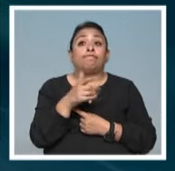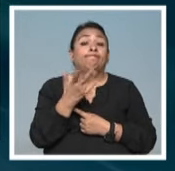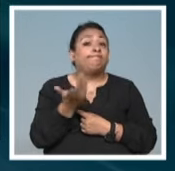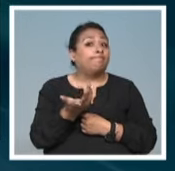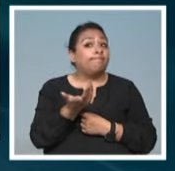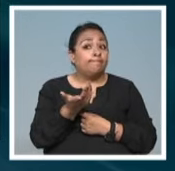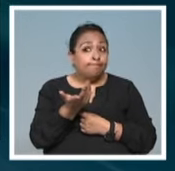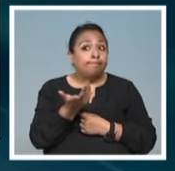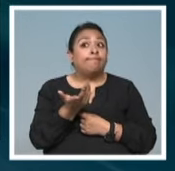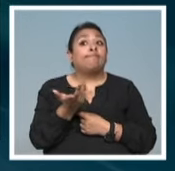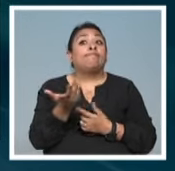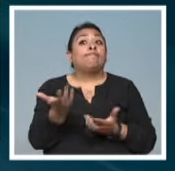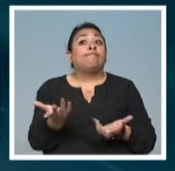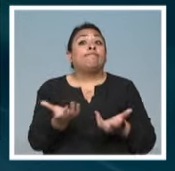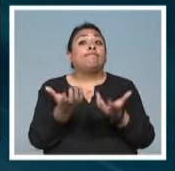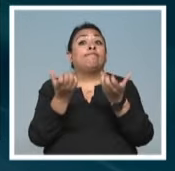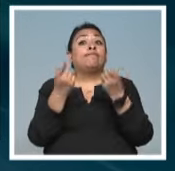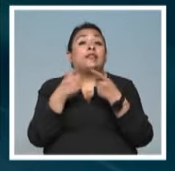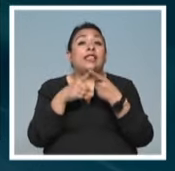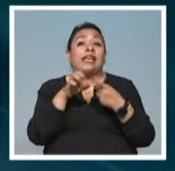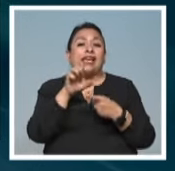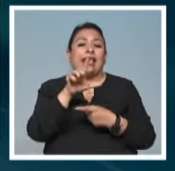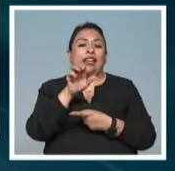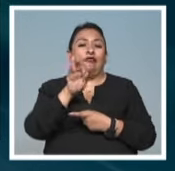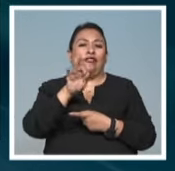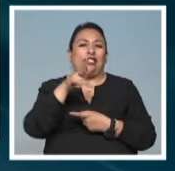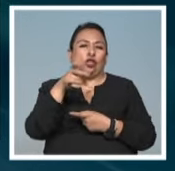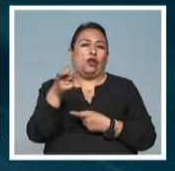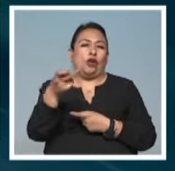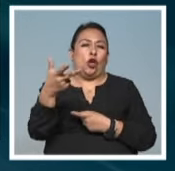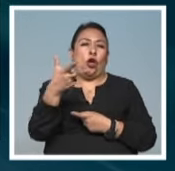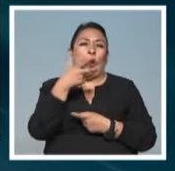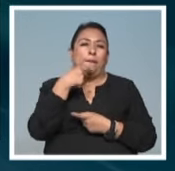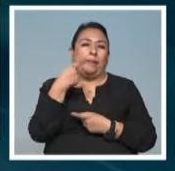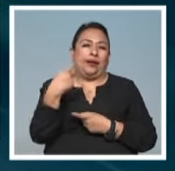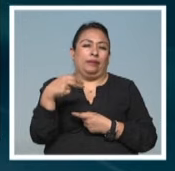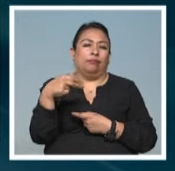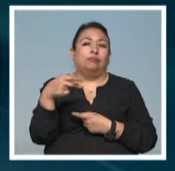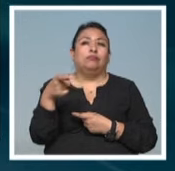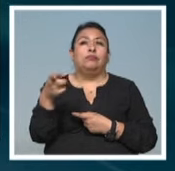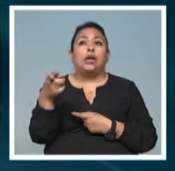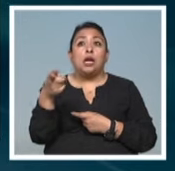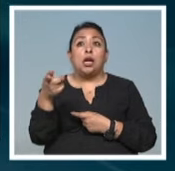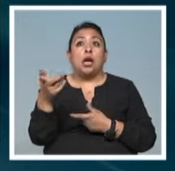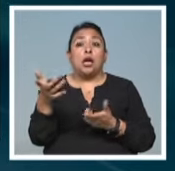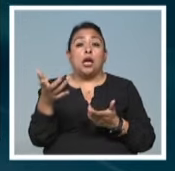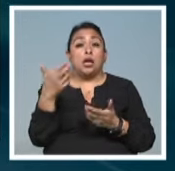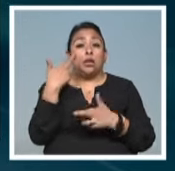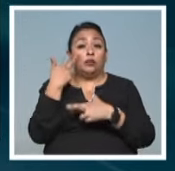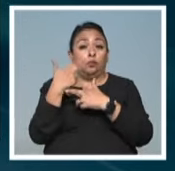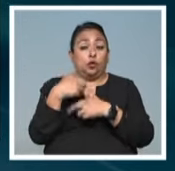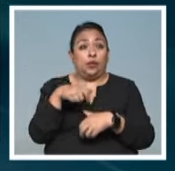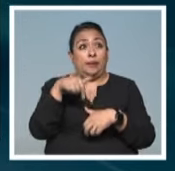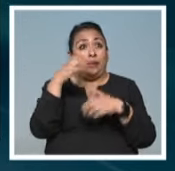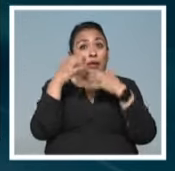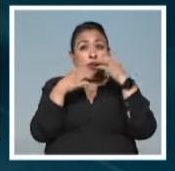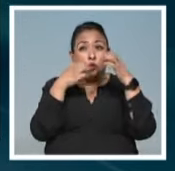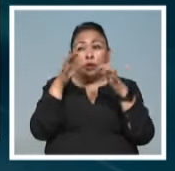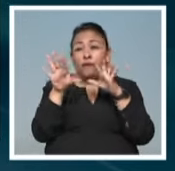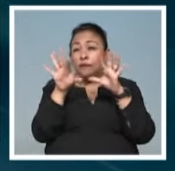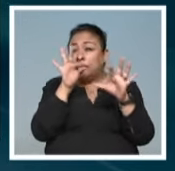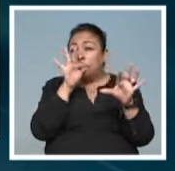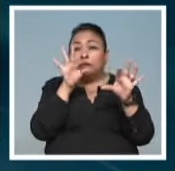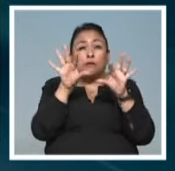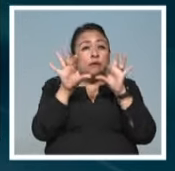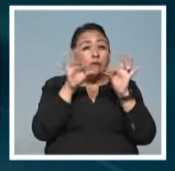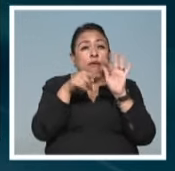que recuperó el Fisgón, que es quien curó esta exposición, y sacó como una muestrita de